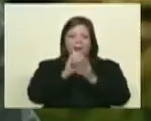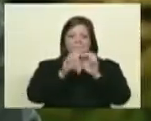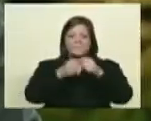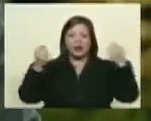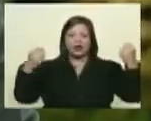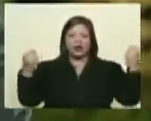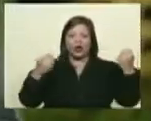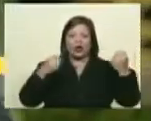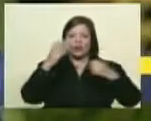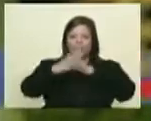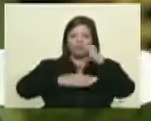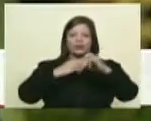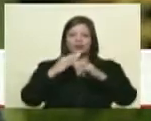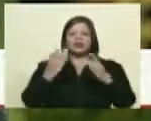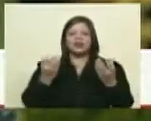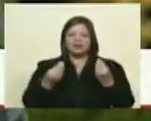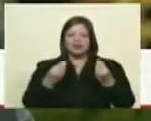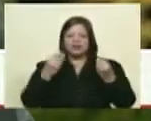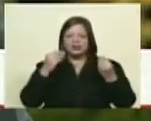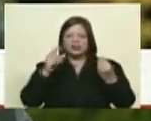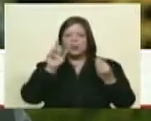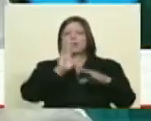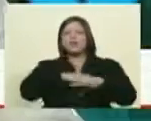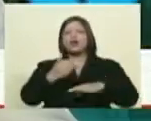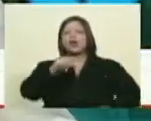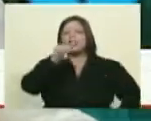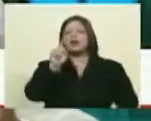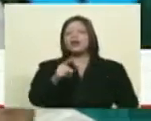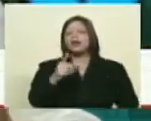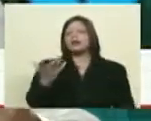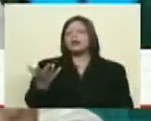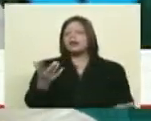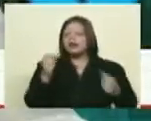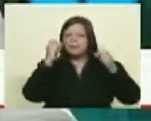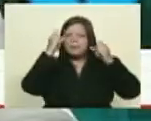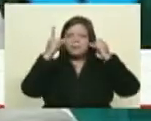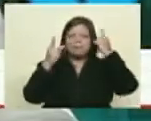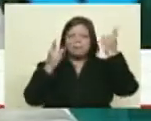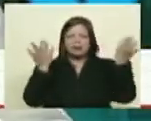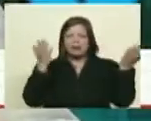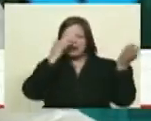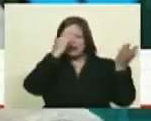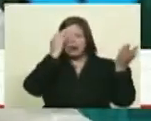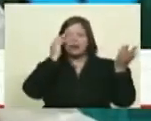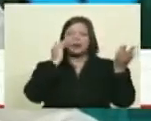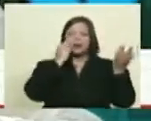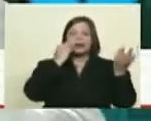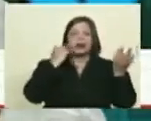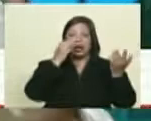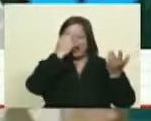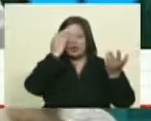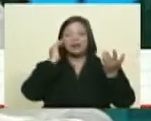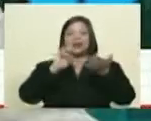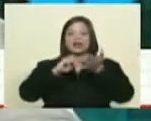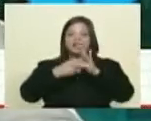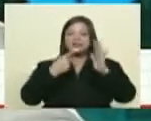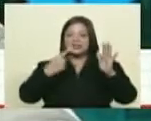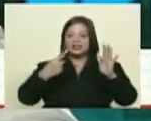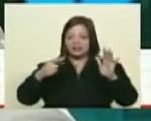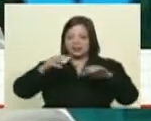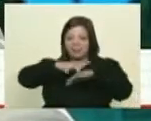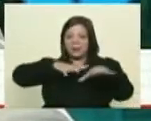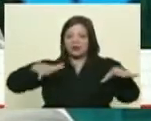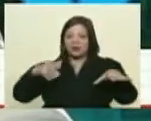creación, esa invención? Porque él, al ser un freelance o stringer que sobreviven como la mayor parte o como todos